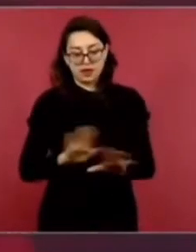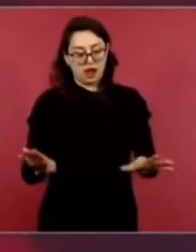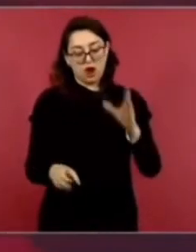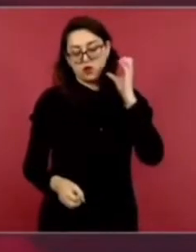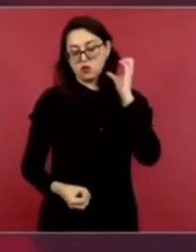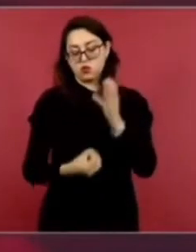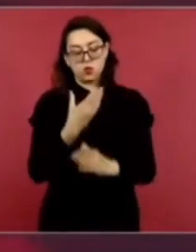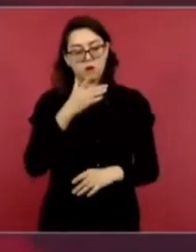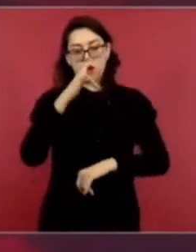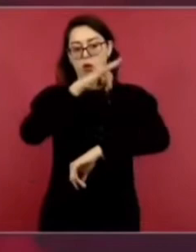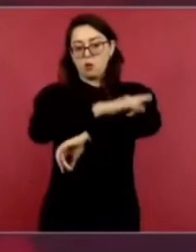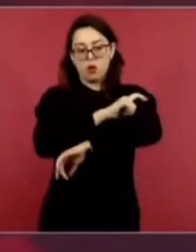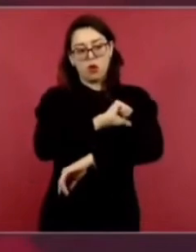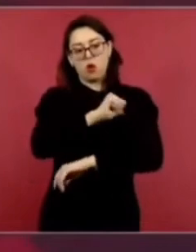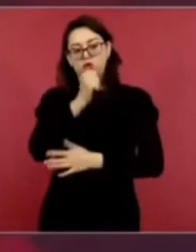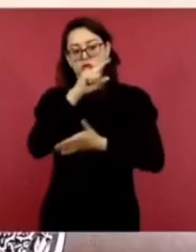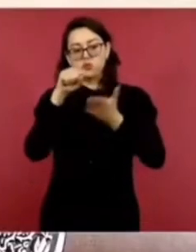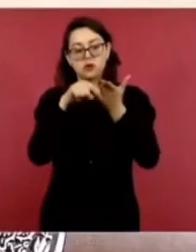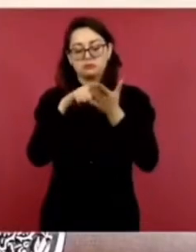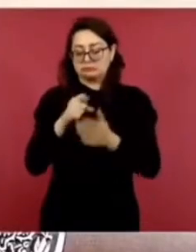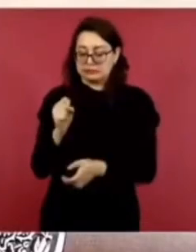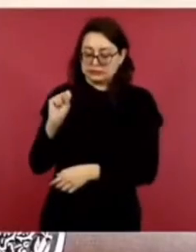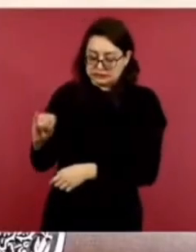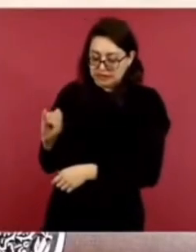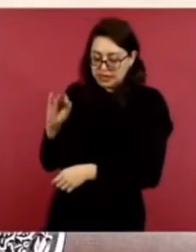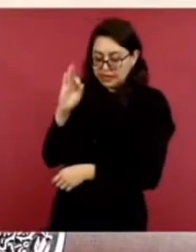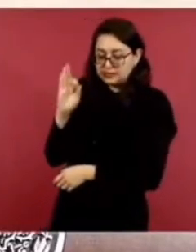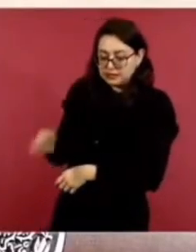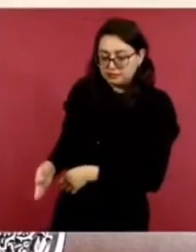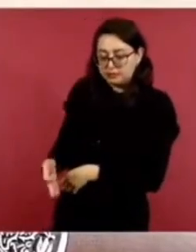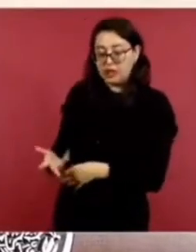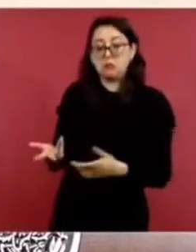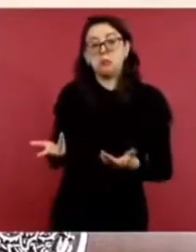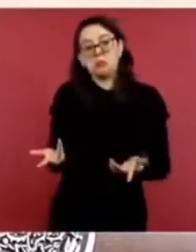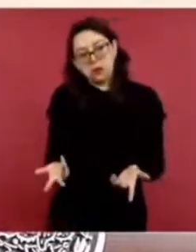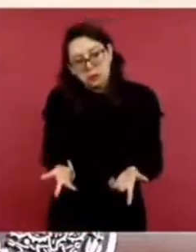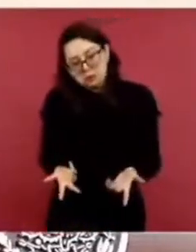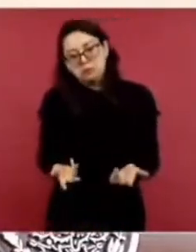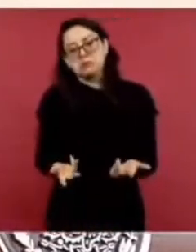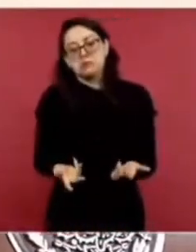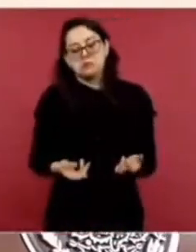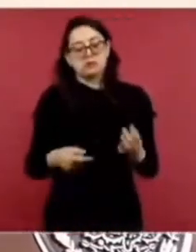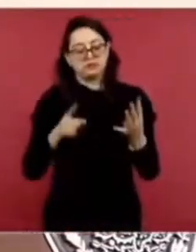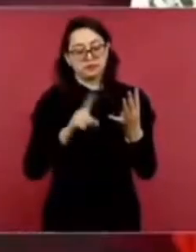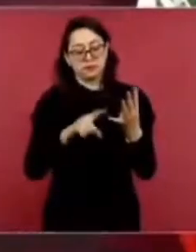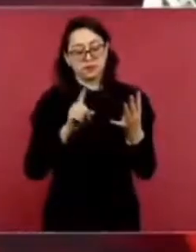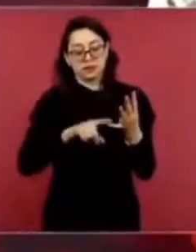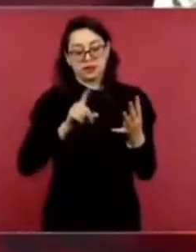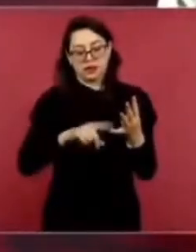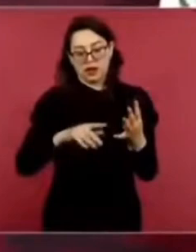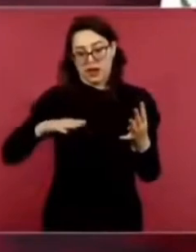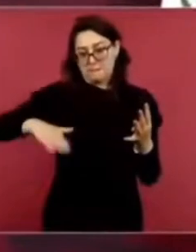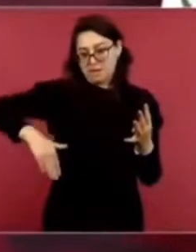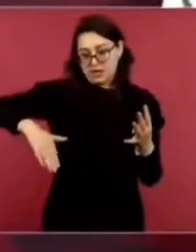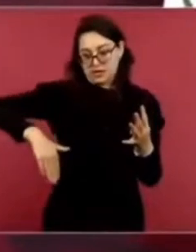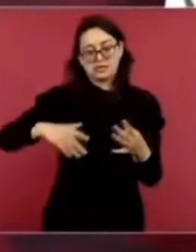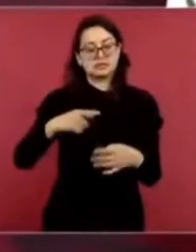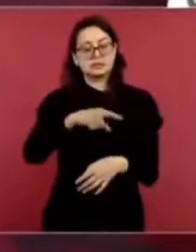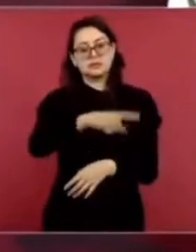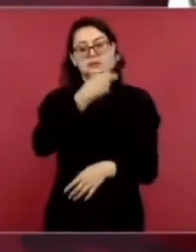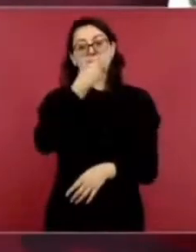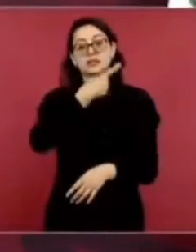realidad. Y ahora, me mandó a decir que